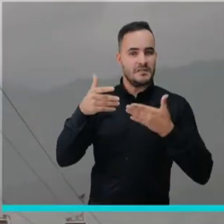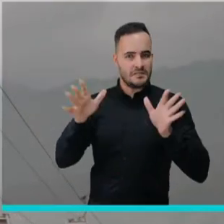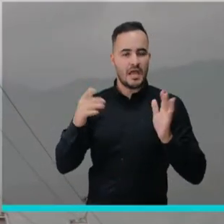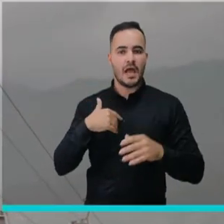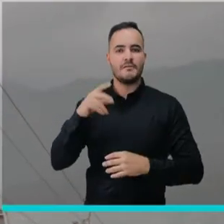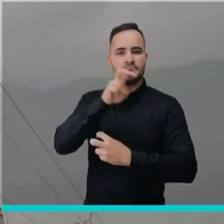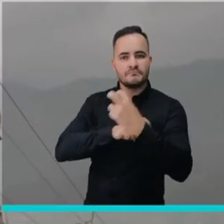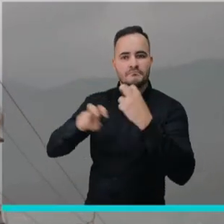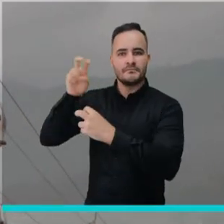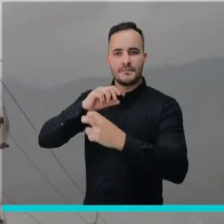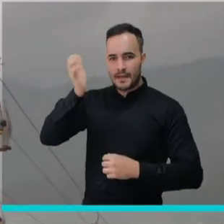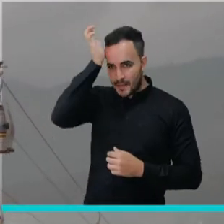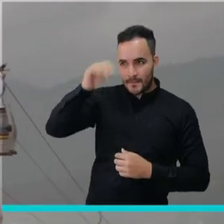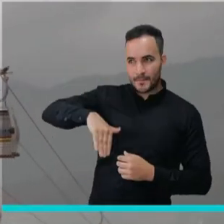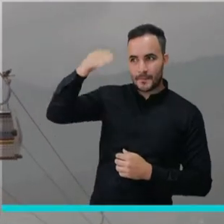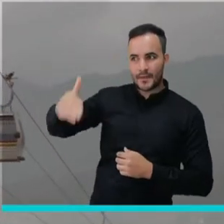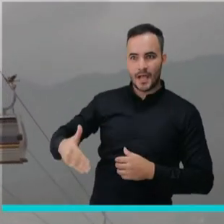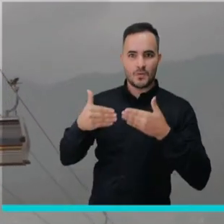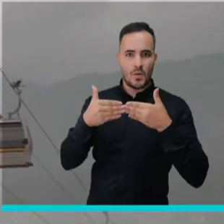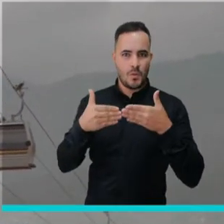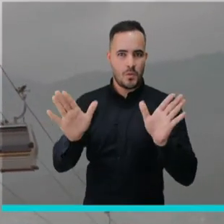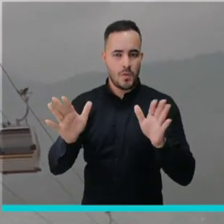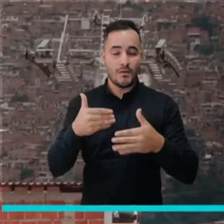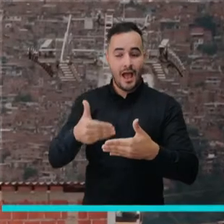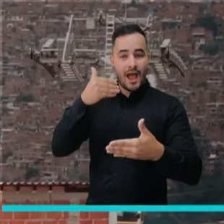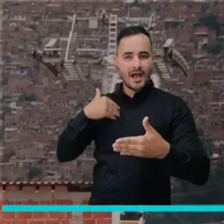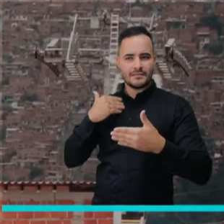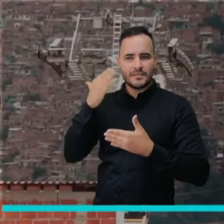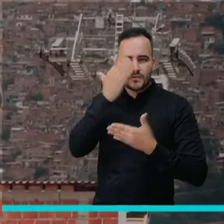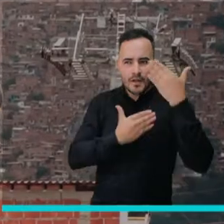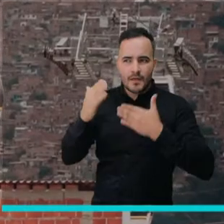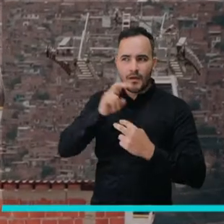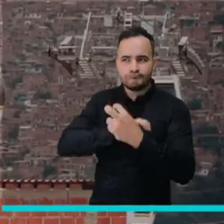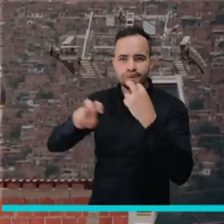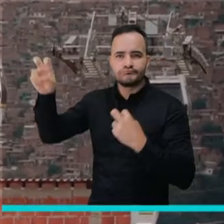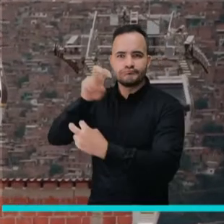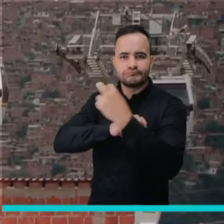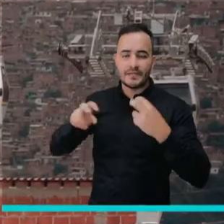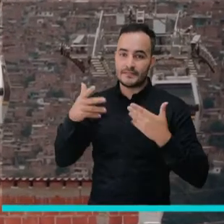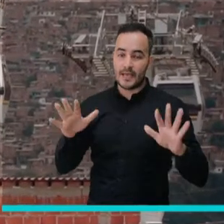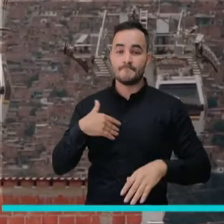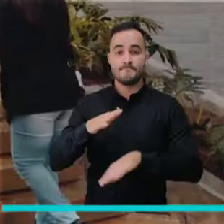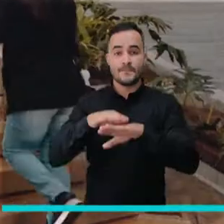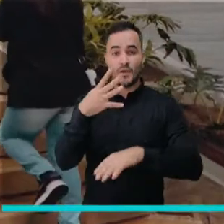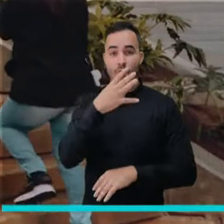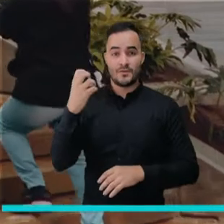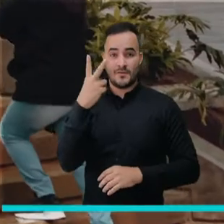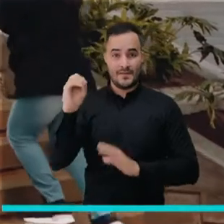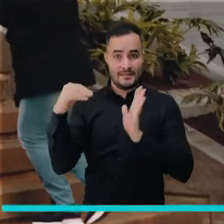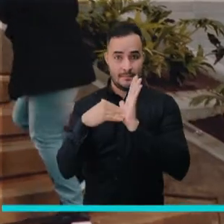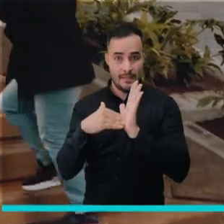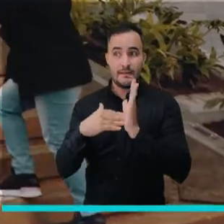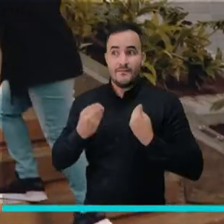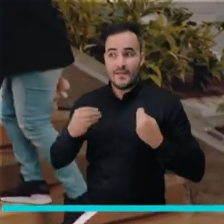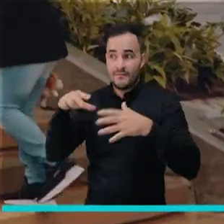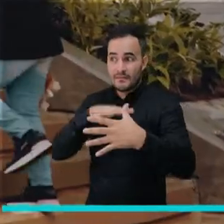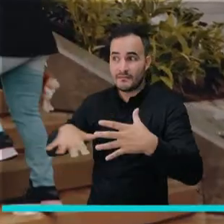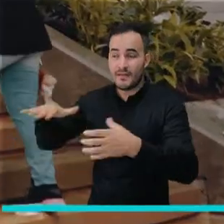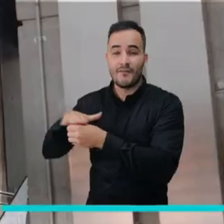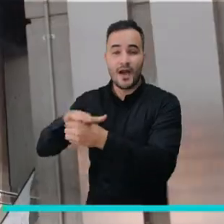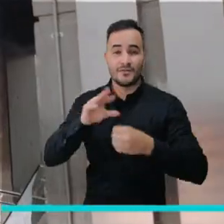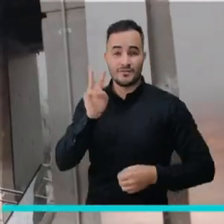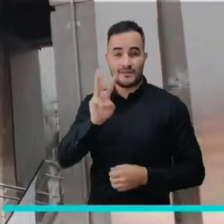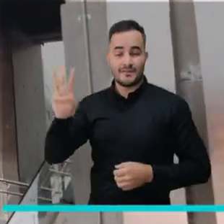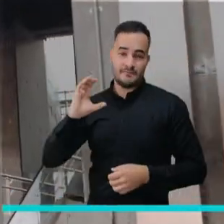Avanza la operación comercial del Metrocable El Picacho, después de ser puesto en funcionamiento hace pocos días. 420 mil